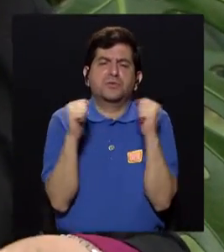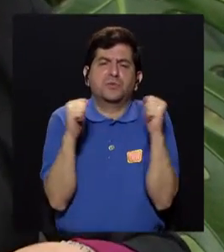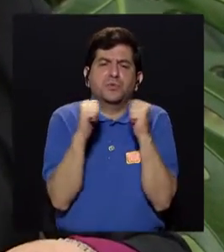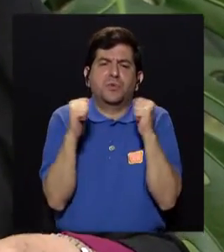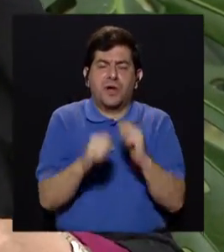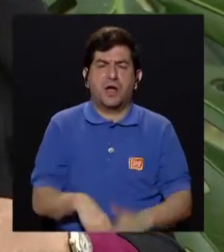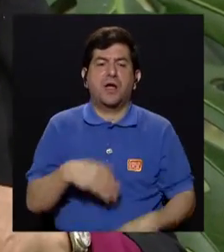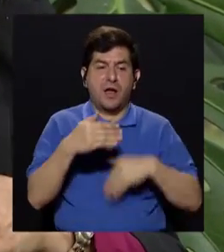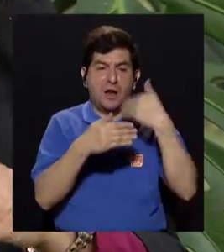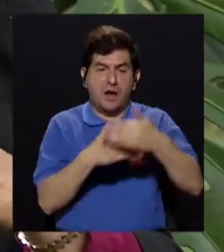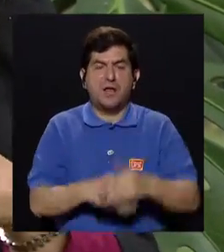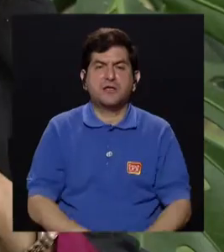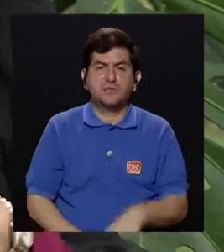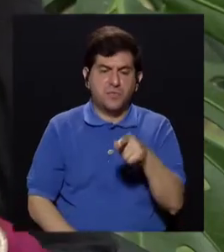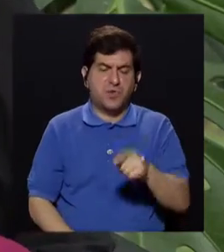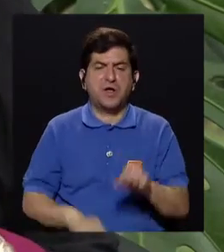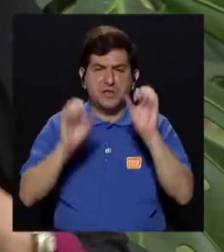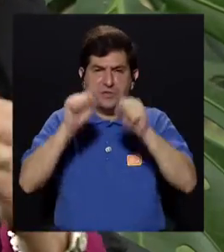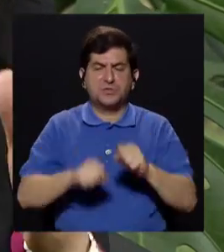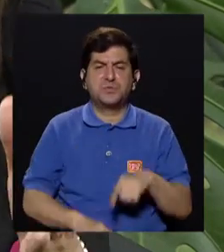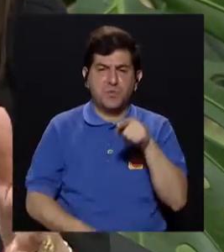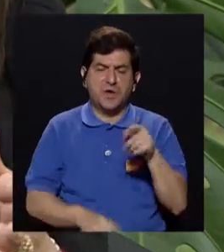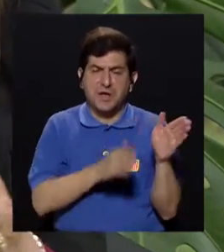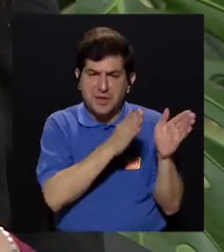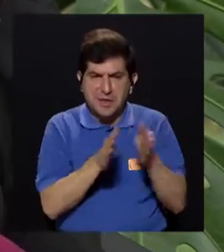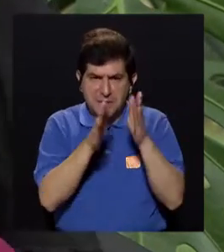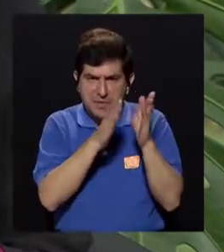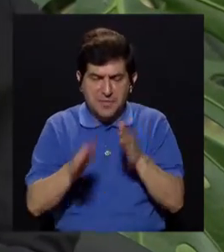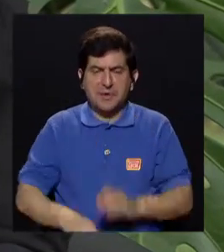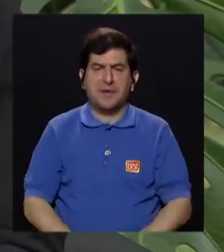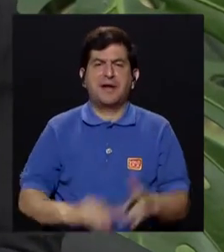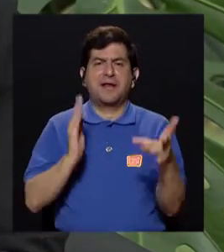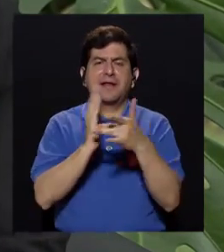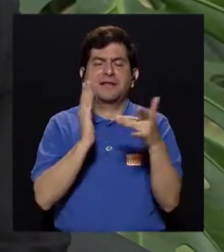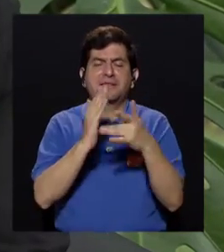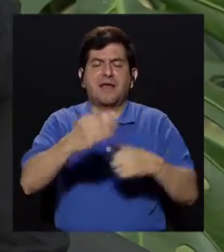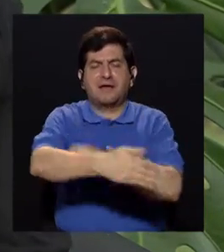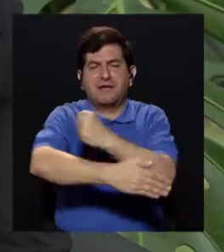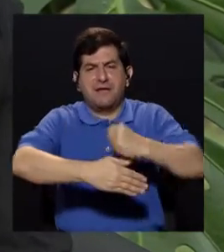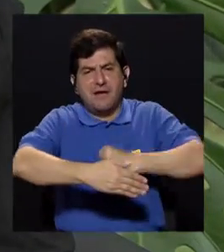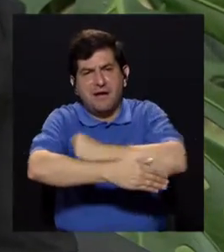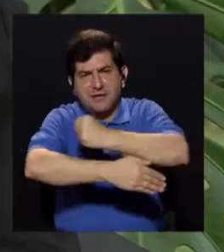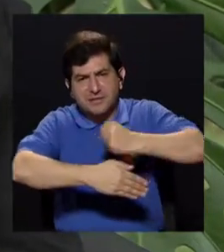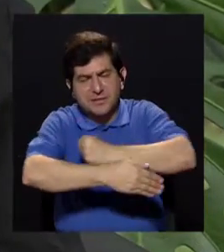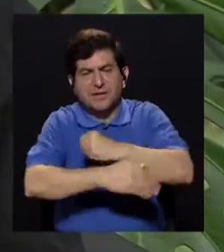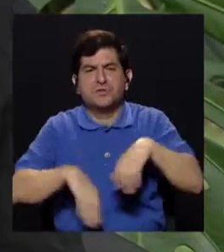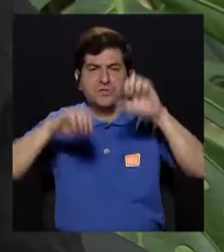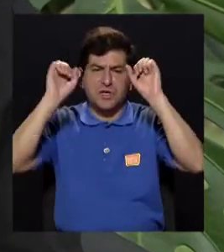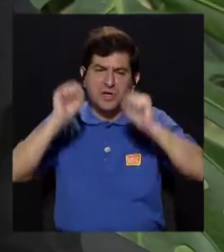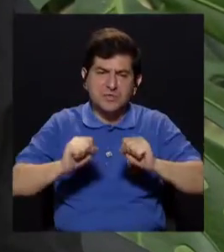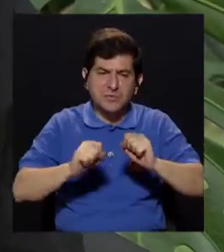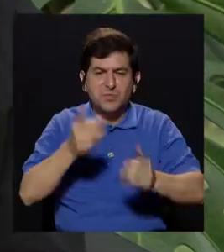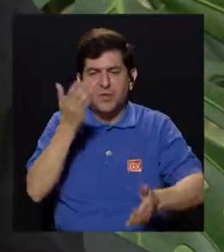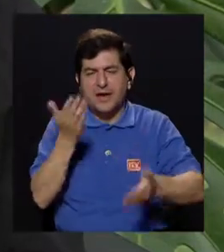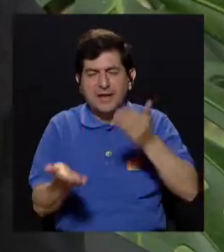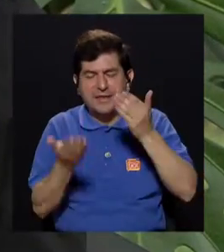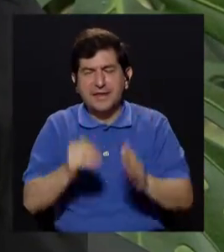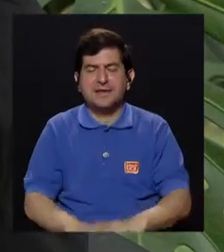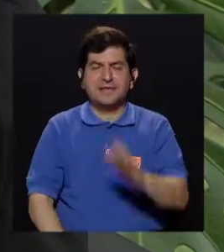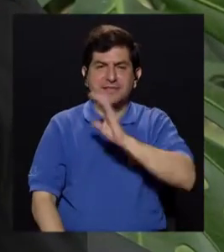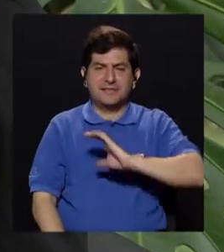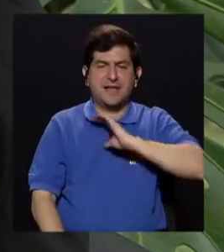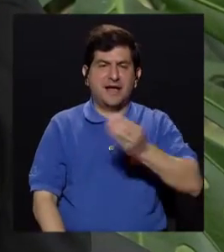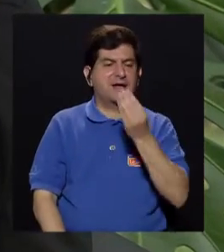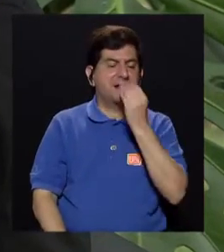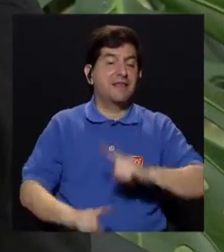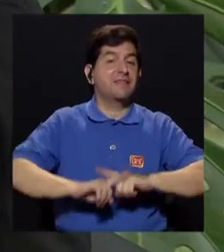congelar y después lo puede freír, lo puede hornear. Ya sabemos que las técnicas culinarias le pueden conferir no